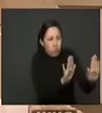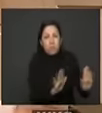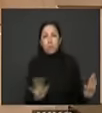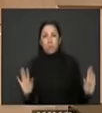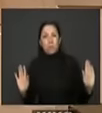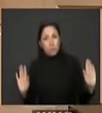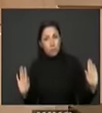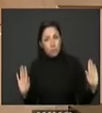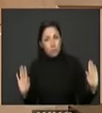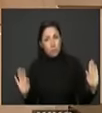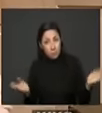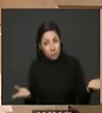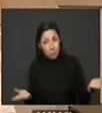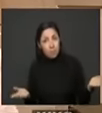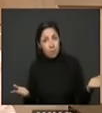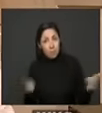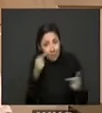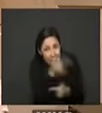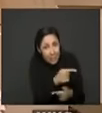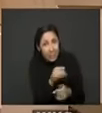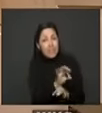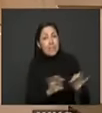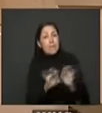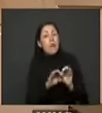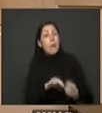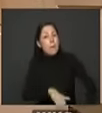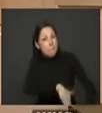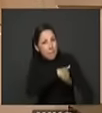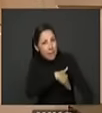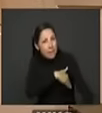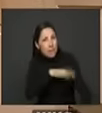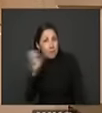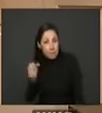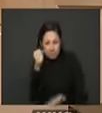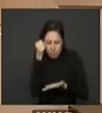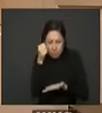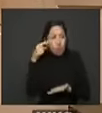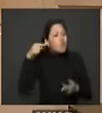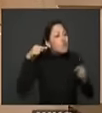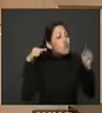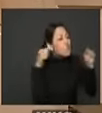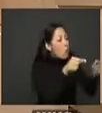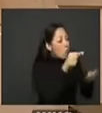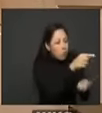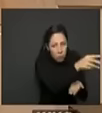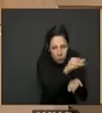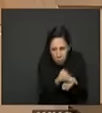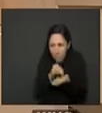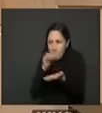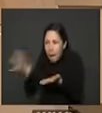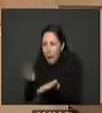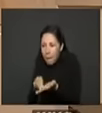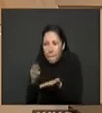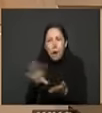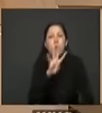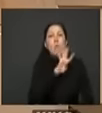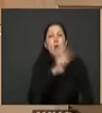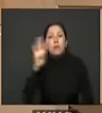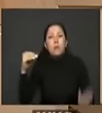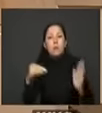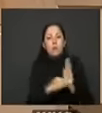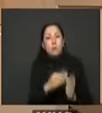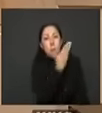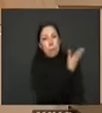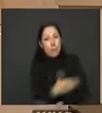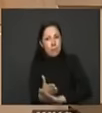esa es la inversión que le estamos pidiendo al Ministerio de Hacienda que ponga de su presupuesto de inversión esos serían 44 mil millones de